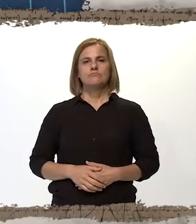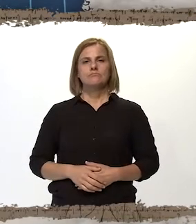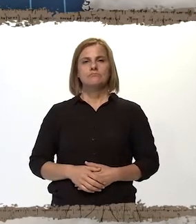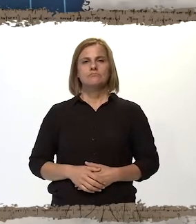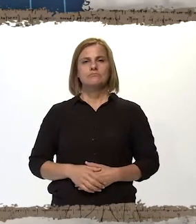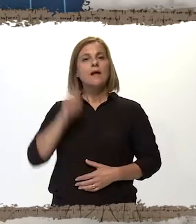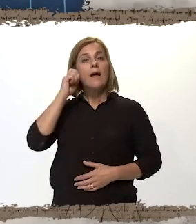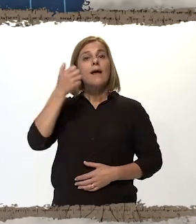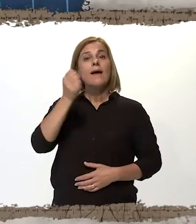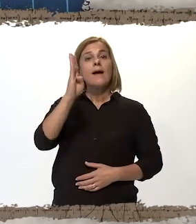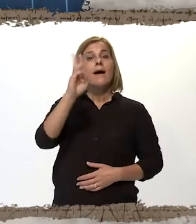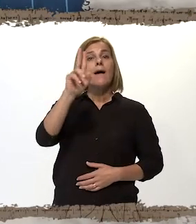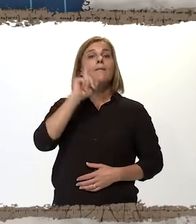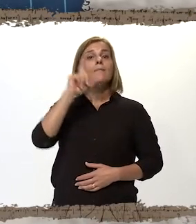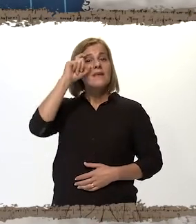Agujero.